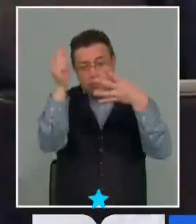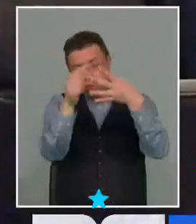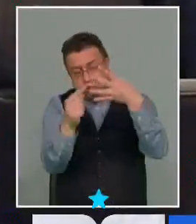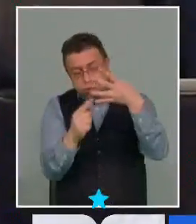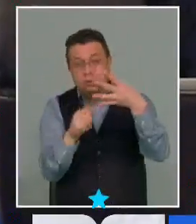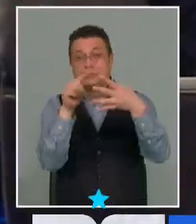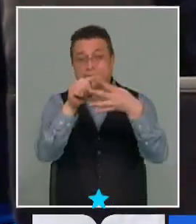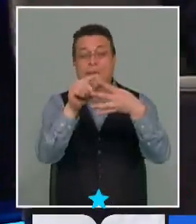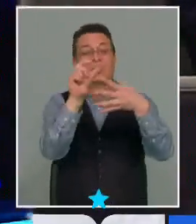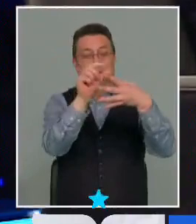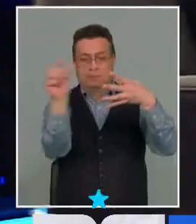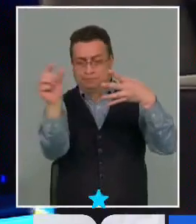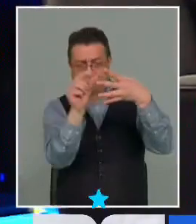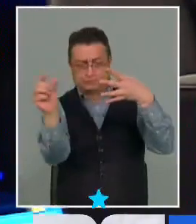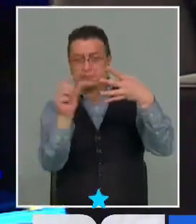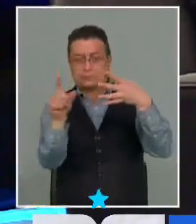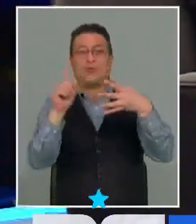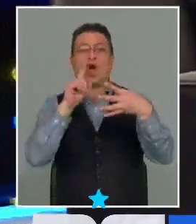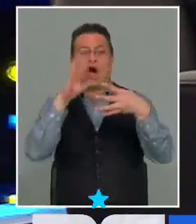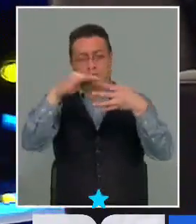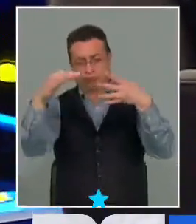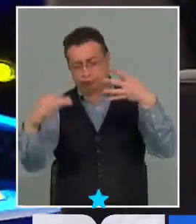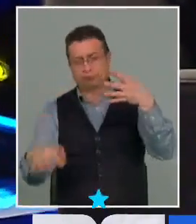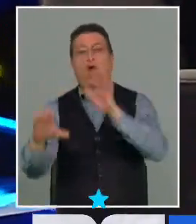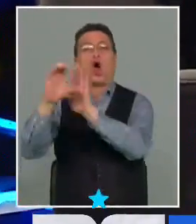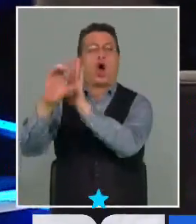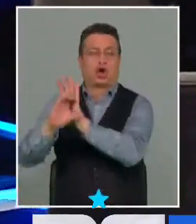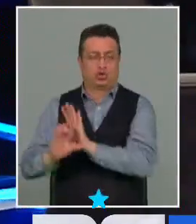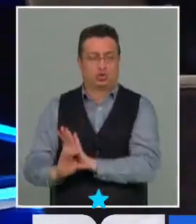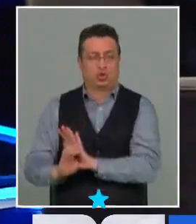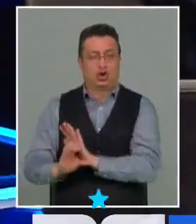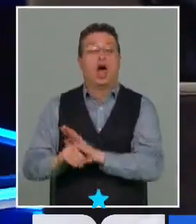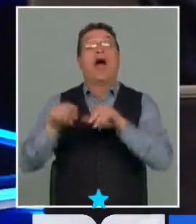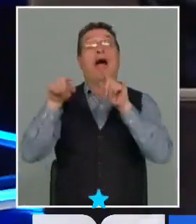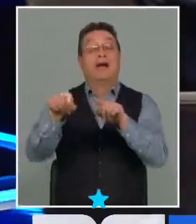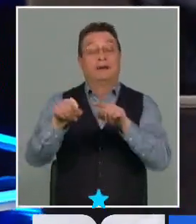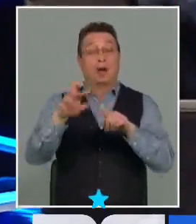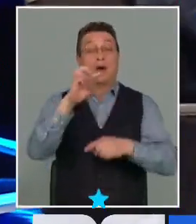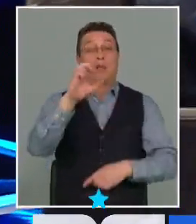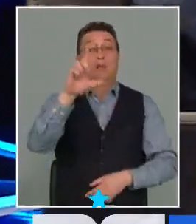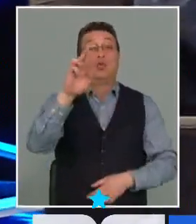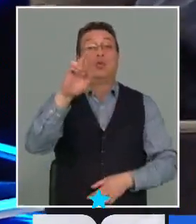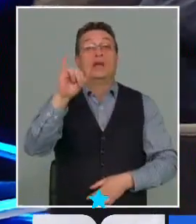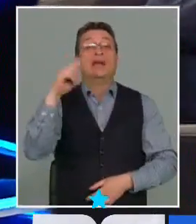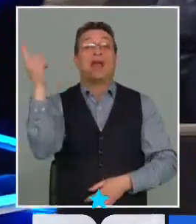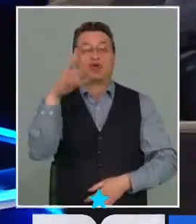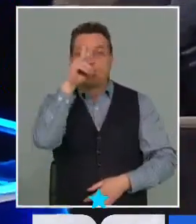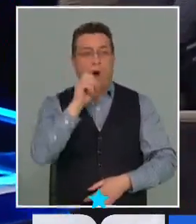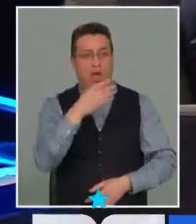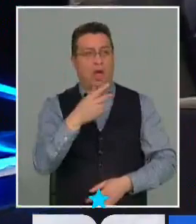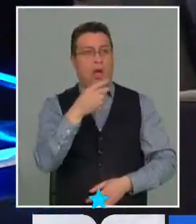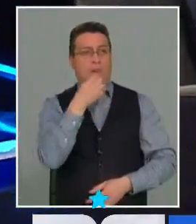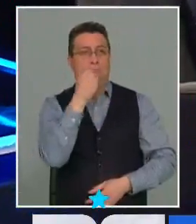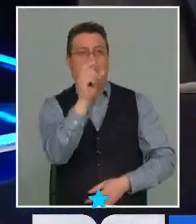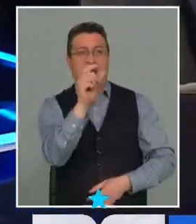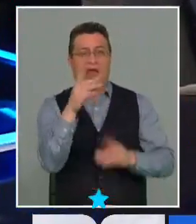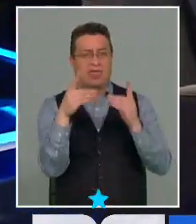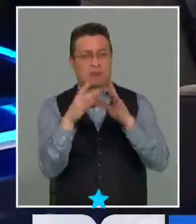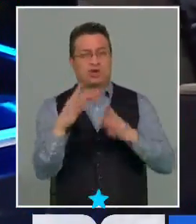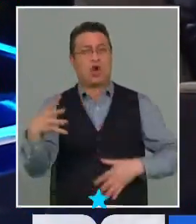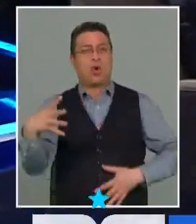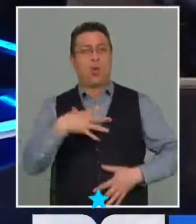una trayectoria en el texto constitucional y la plurinacionalidad es como que si nos asustara lo que es la palabra democrático,